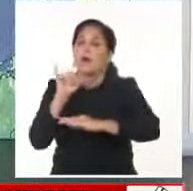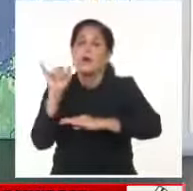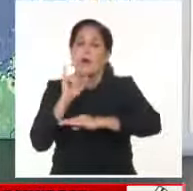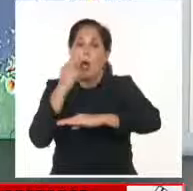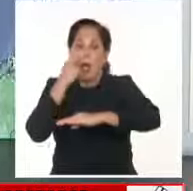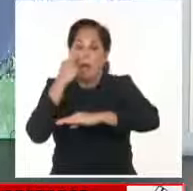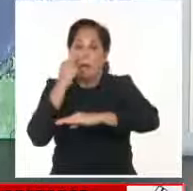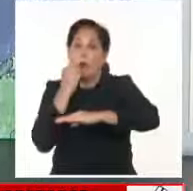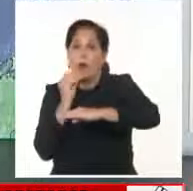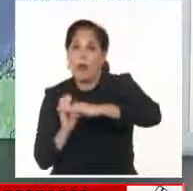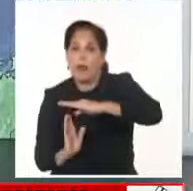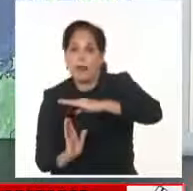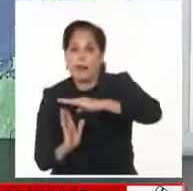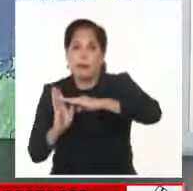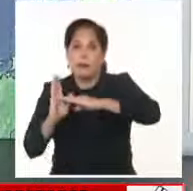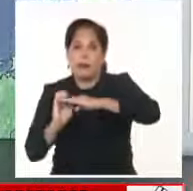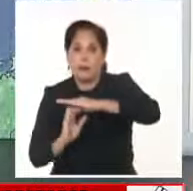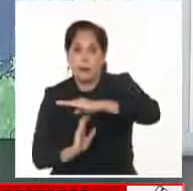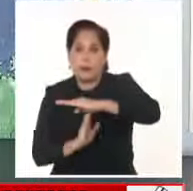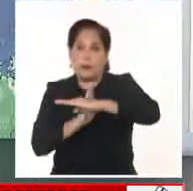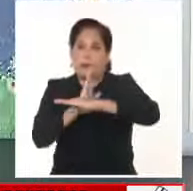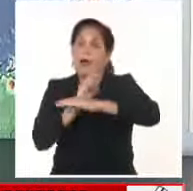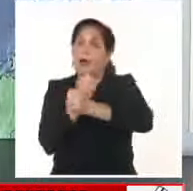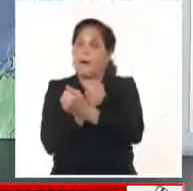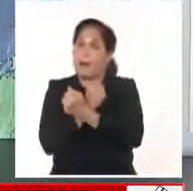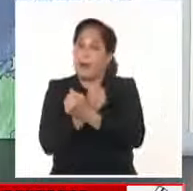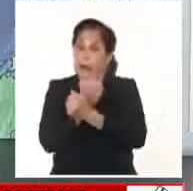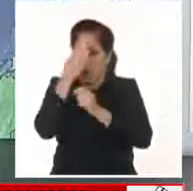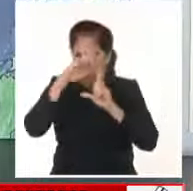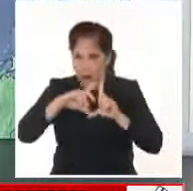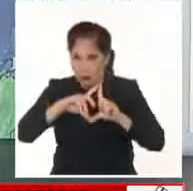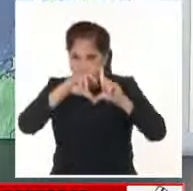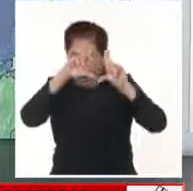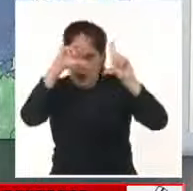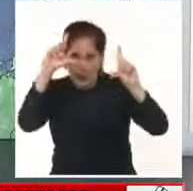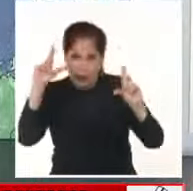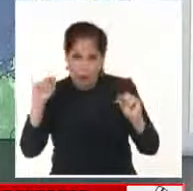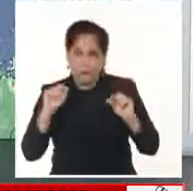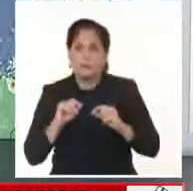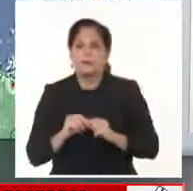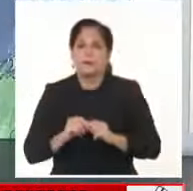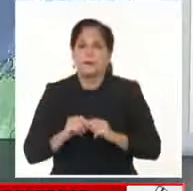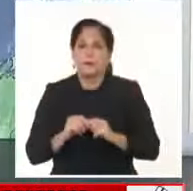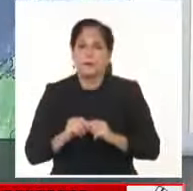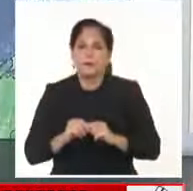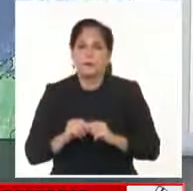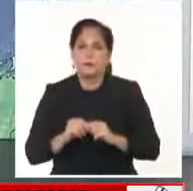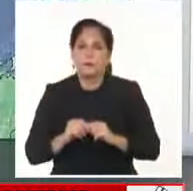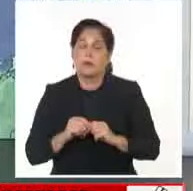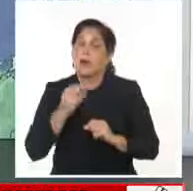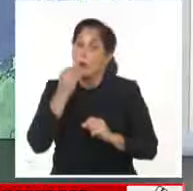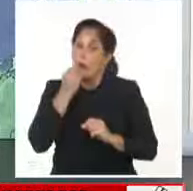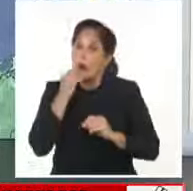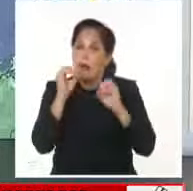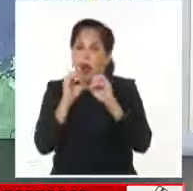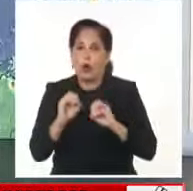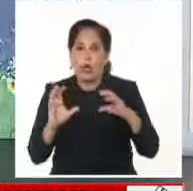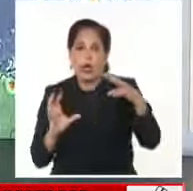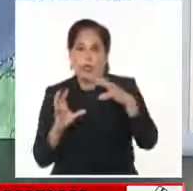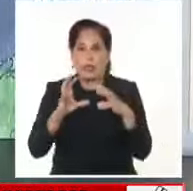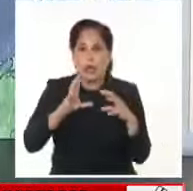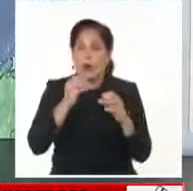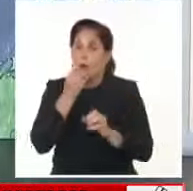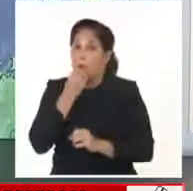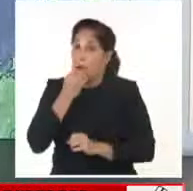y su posible evolución, pues representa un peligro para el territorio cubano, aunque pudiera ganar en organización intensidad y llegar a